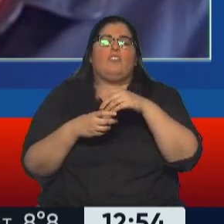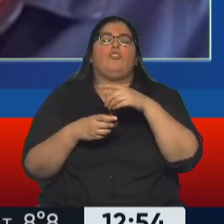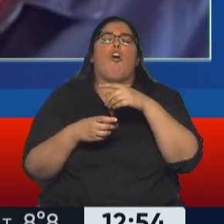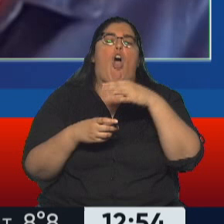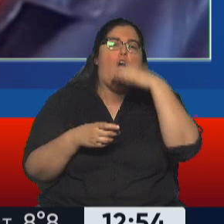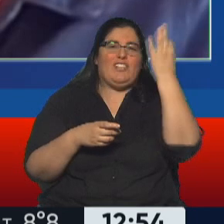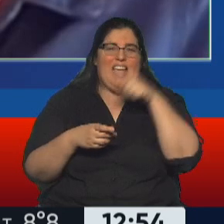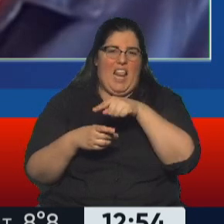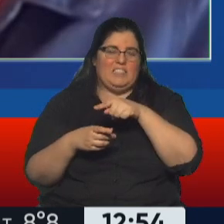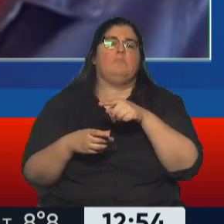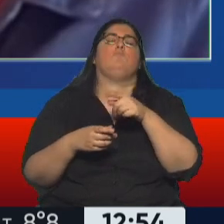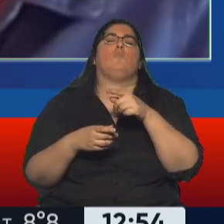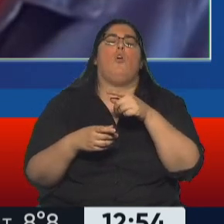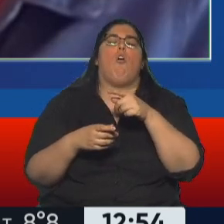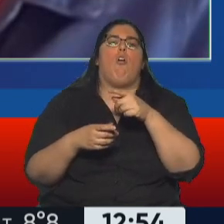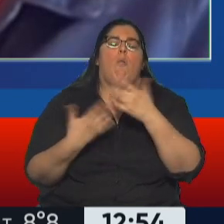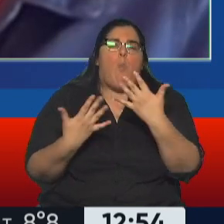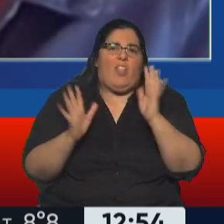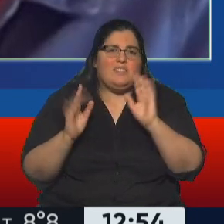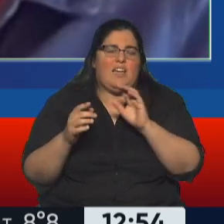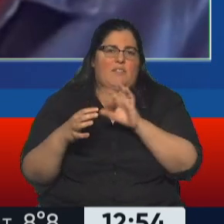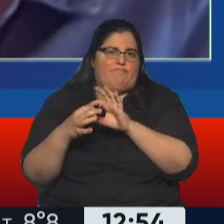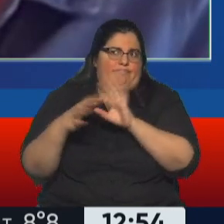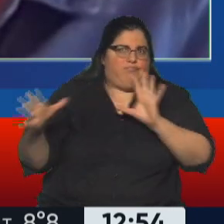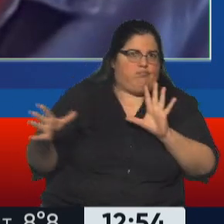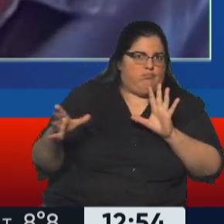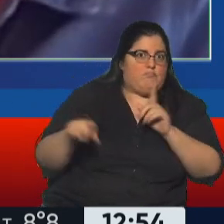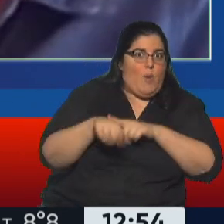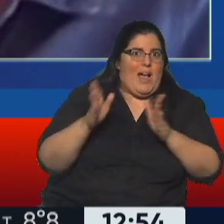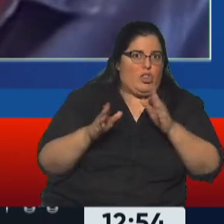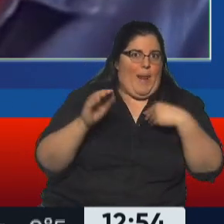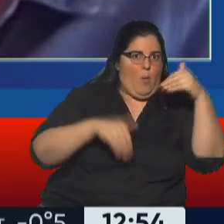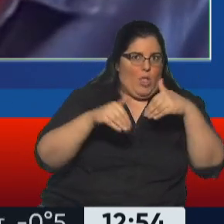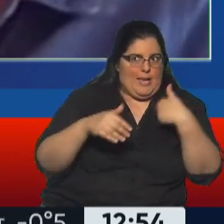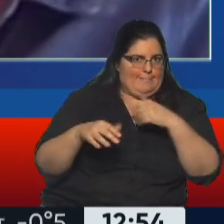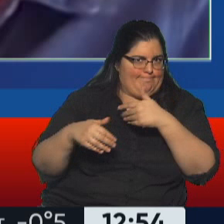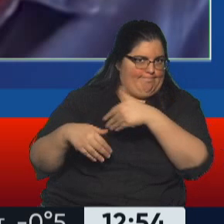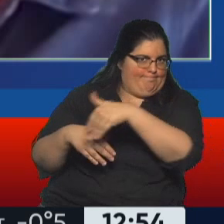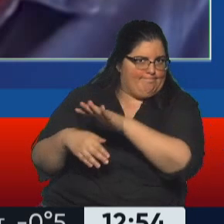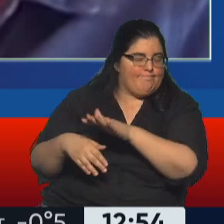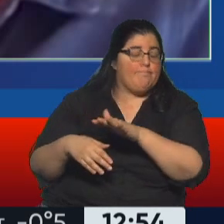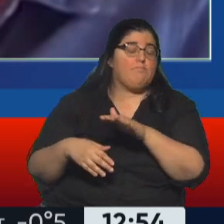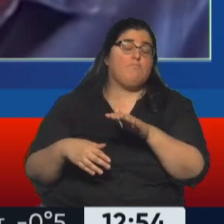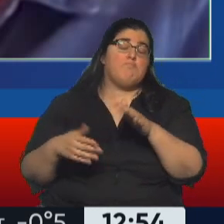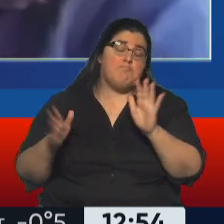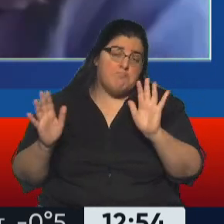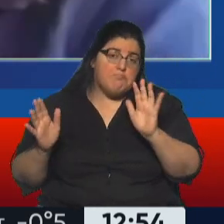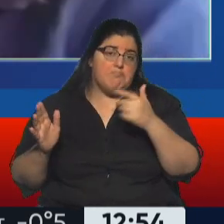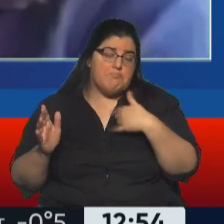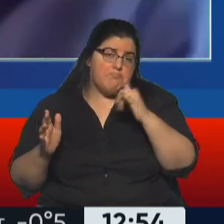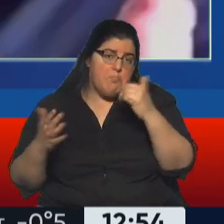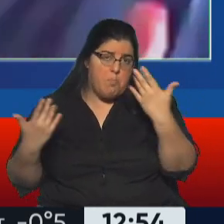les suelten la mano cuando tengan que votar? O sea, no me sorprendería si aquello ocurre.